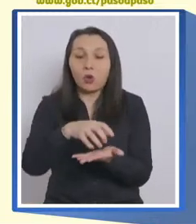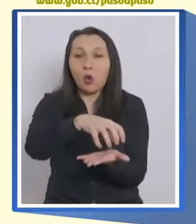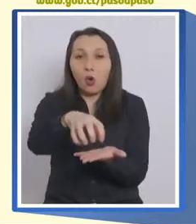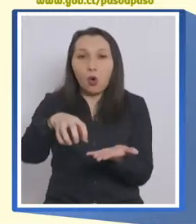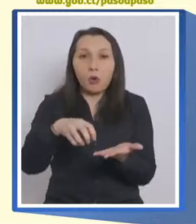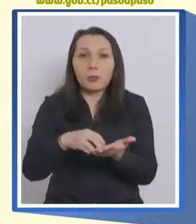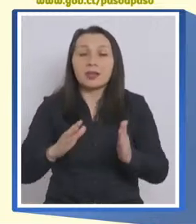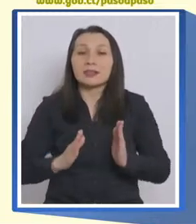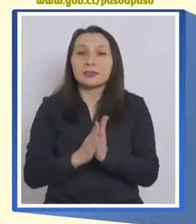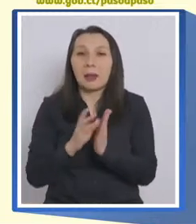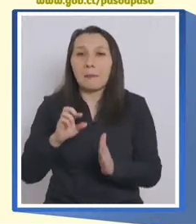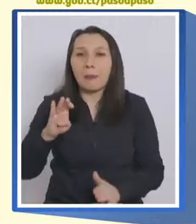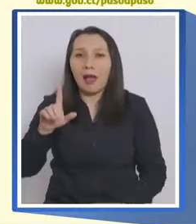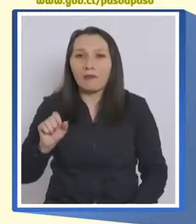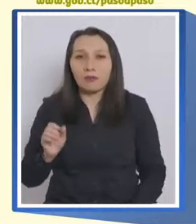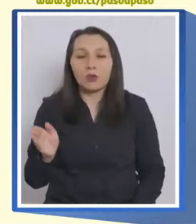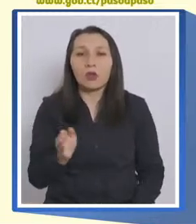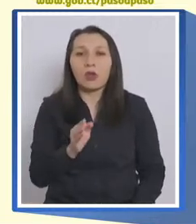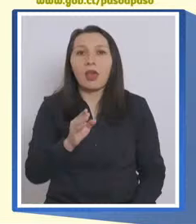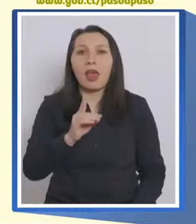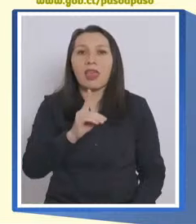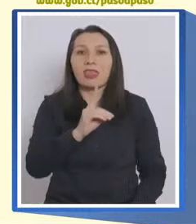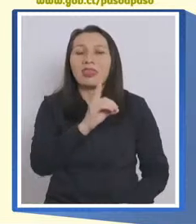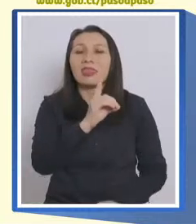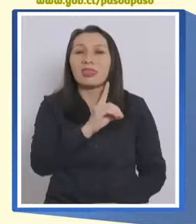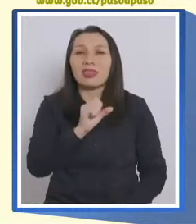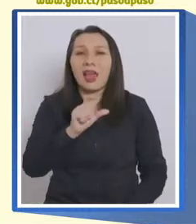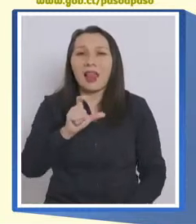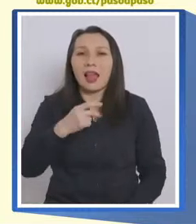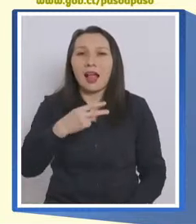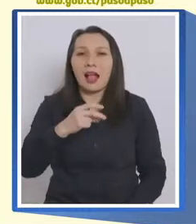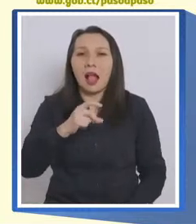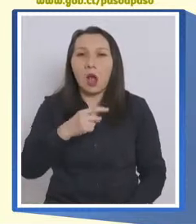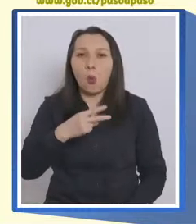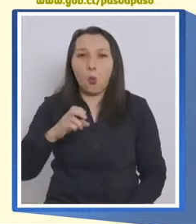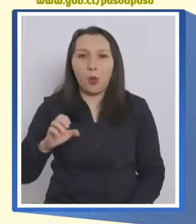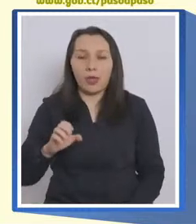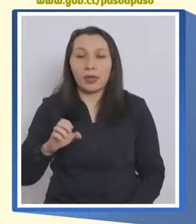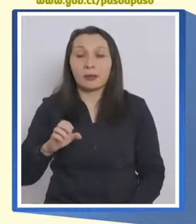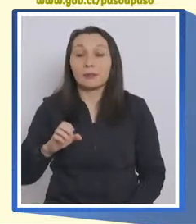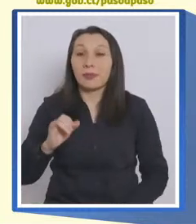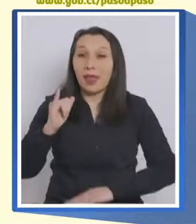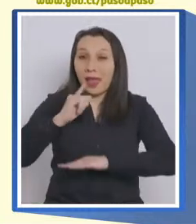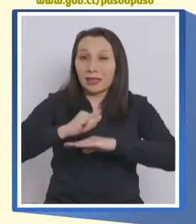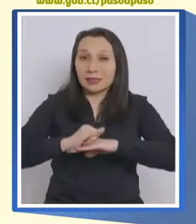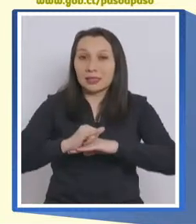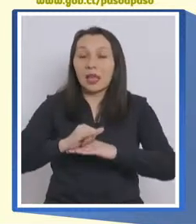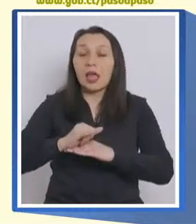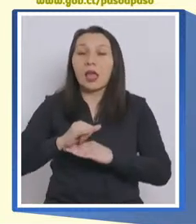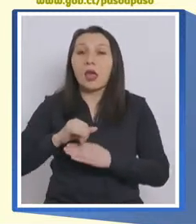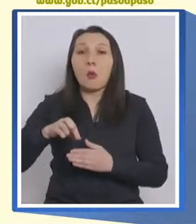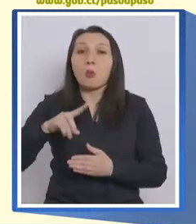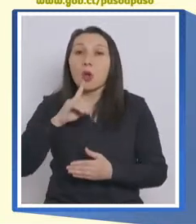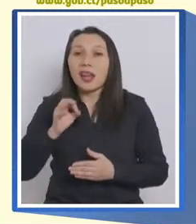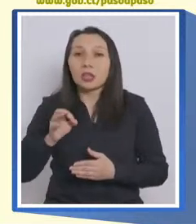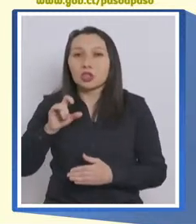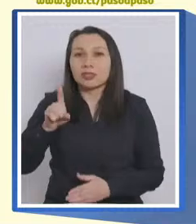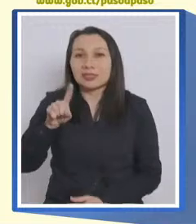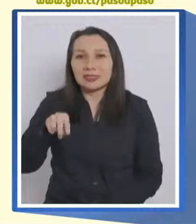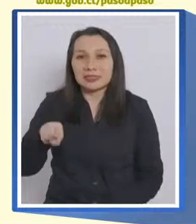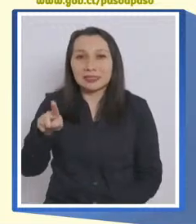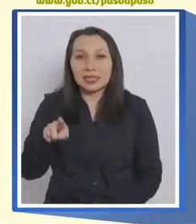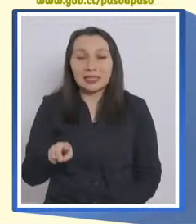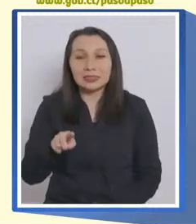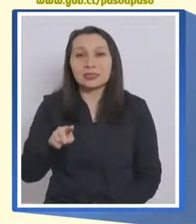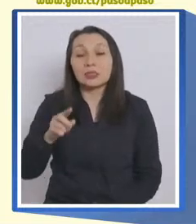comunas de San Pablo y Dalcaue, en la región de Aysén, Puerto Cisnes, Coyaique y Aysén.